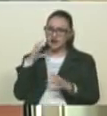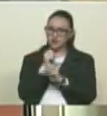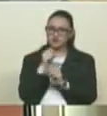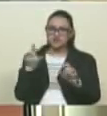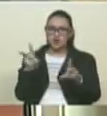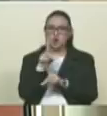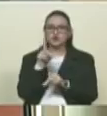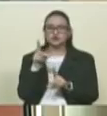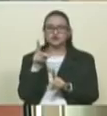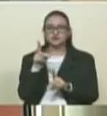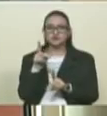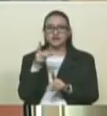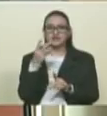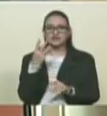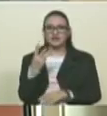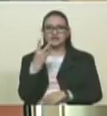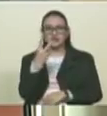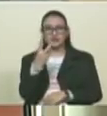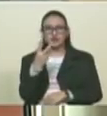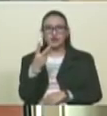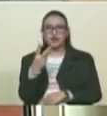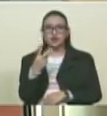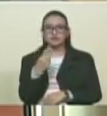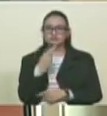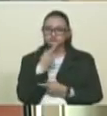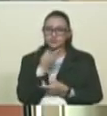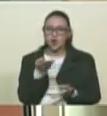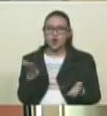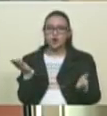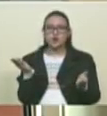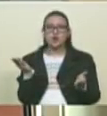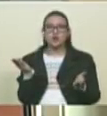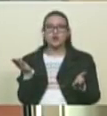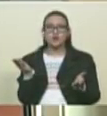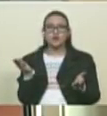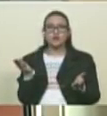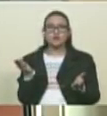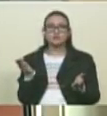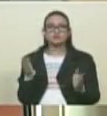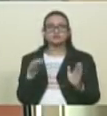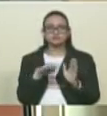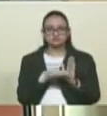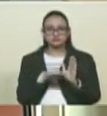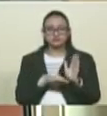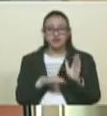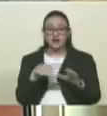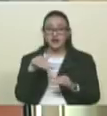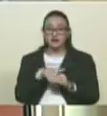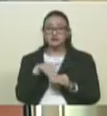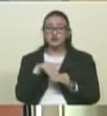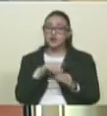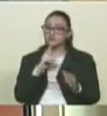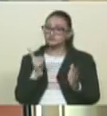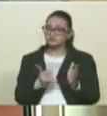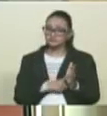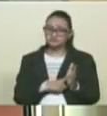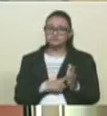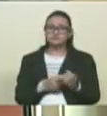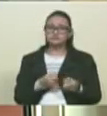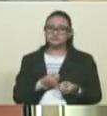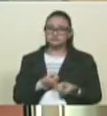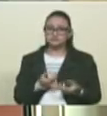y 32 de la noche, cuando se dirigió al país y estableció que las garantías electorales estaban plenamente